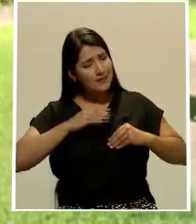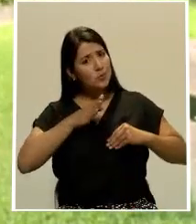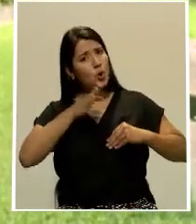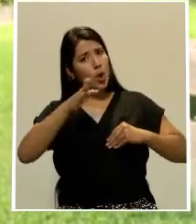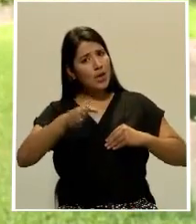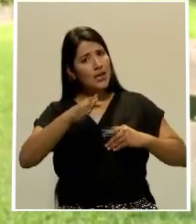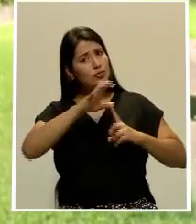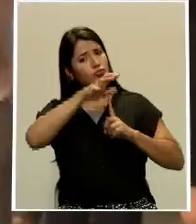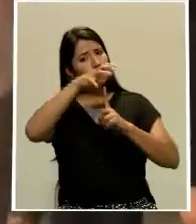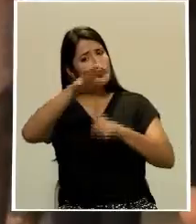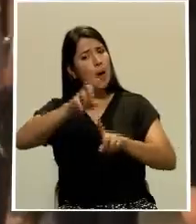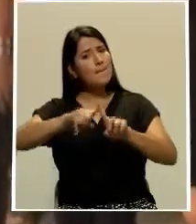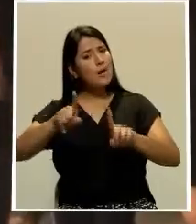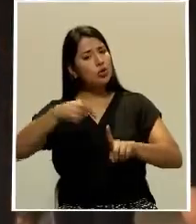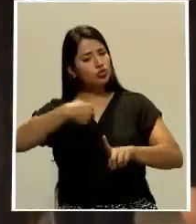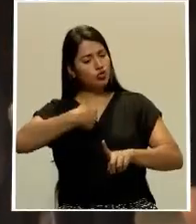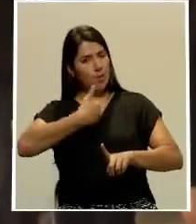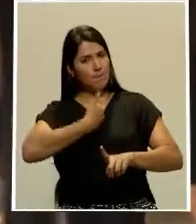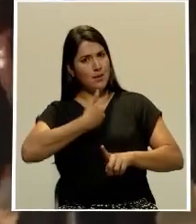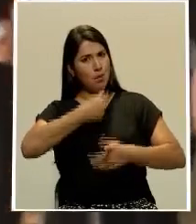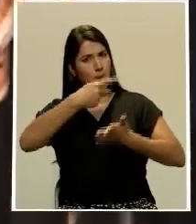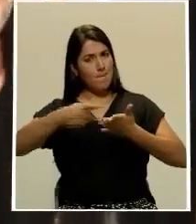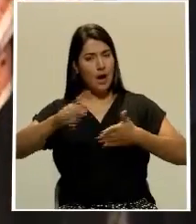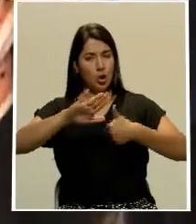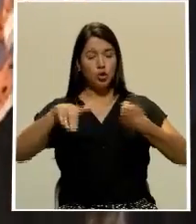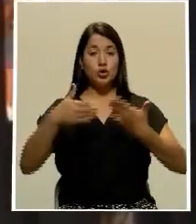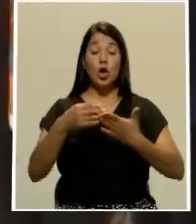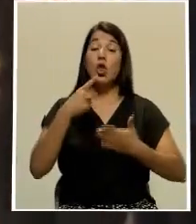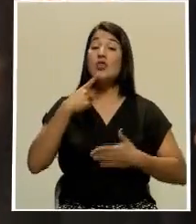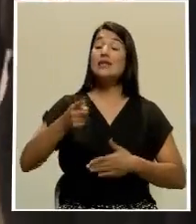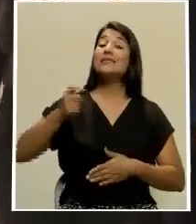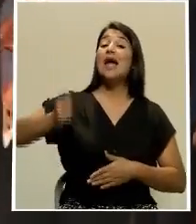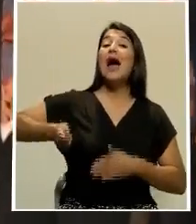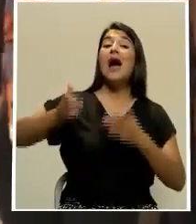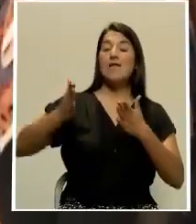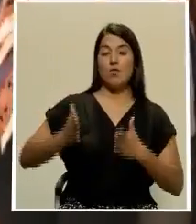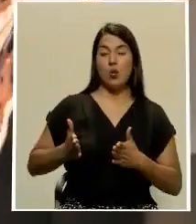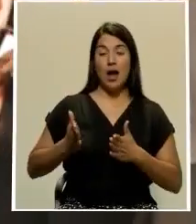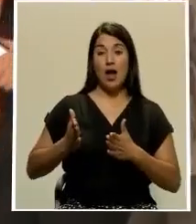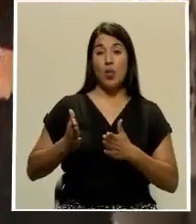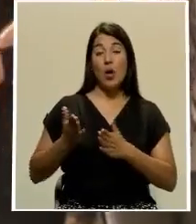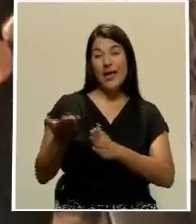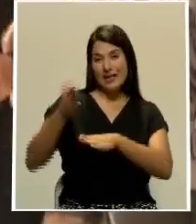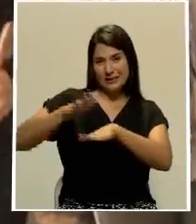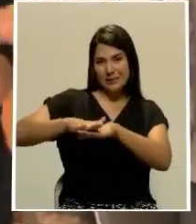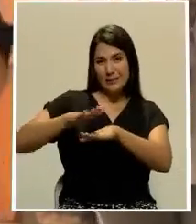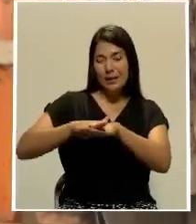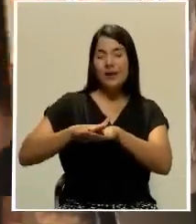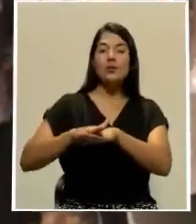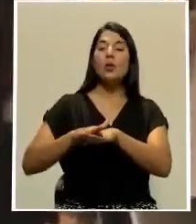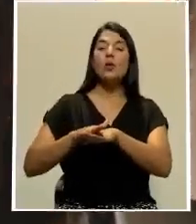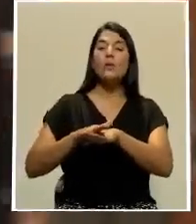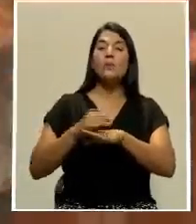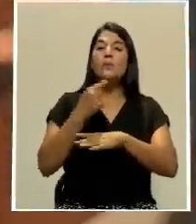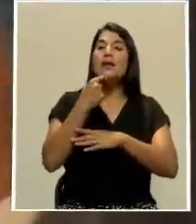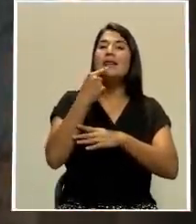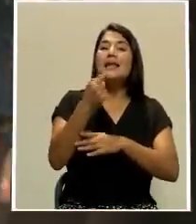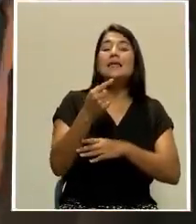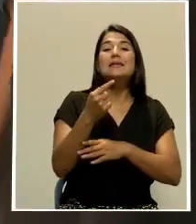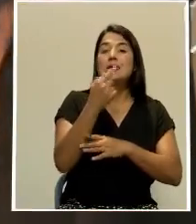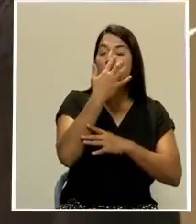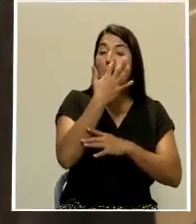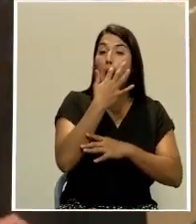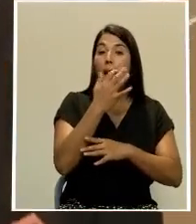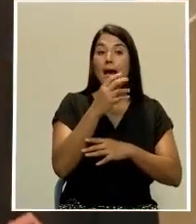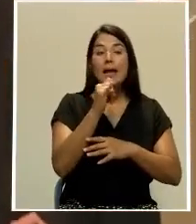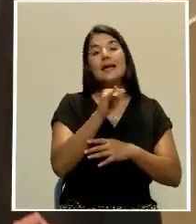todos sus gastos. Según el abogado experto en materia penal de Gualacuña, el delito de enriquecimiento ilícito se atribuye exclusivamente a los